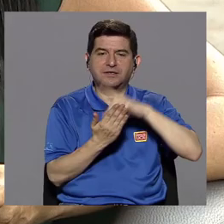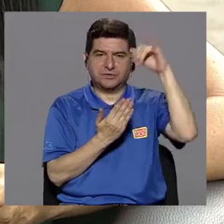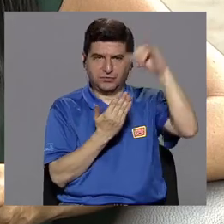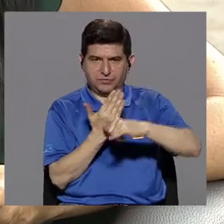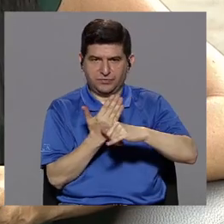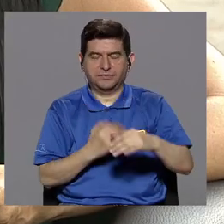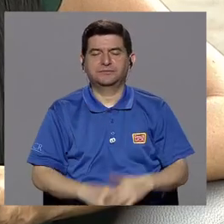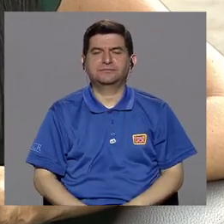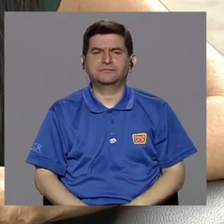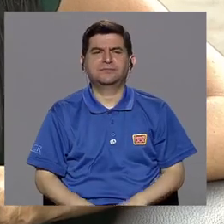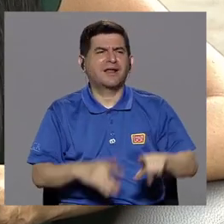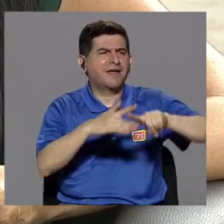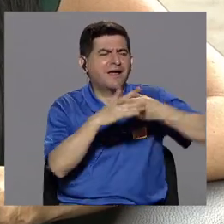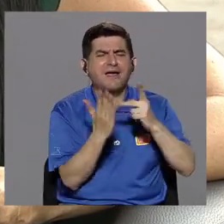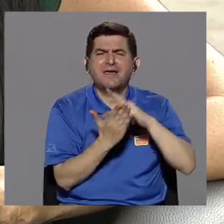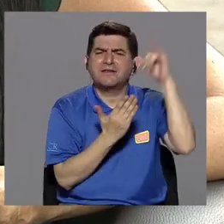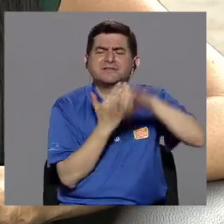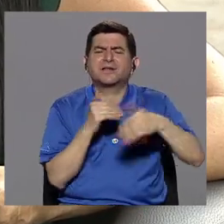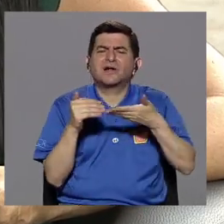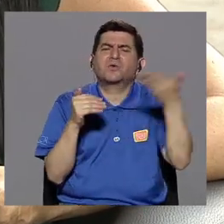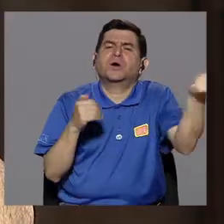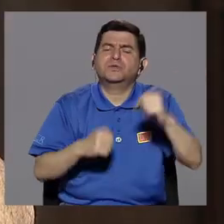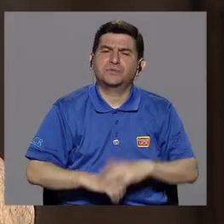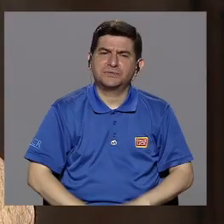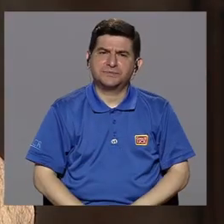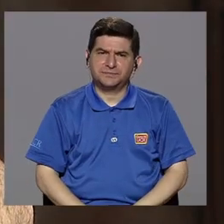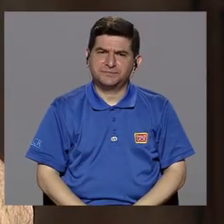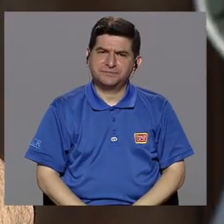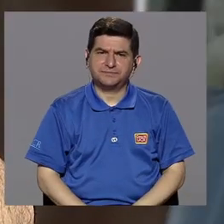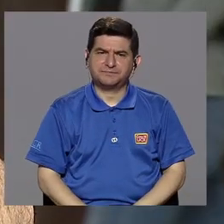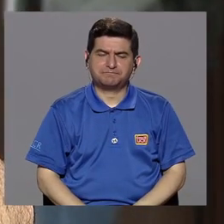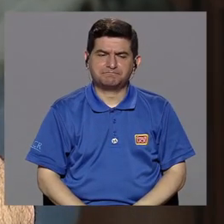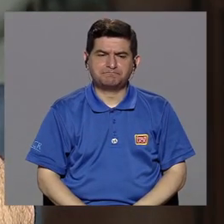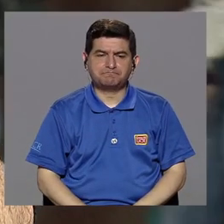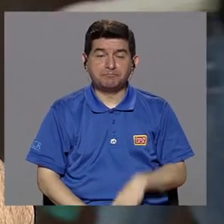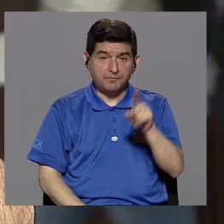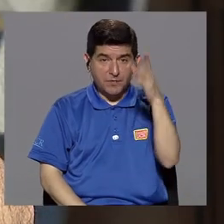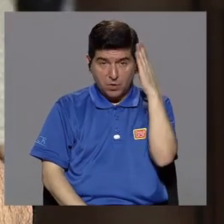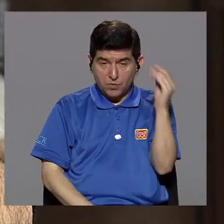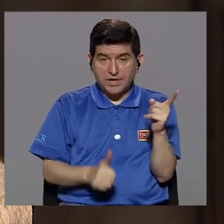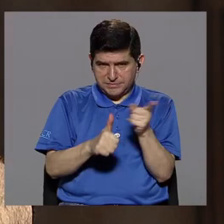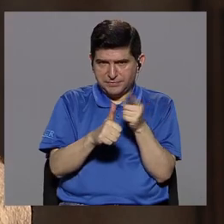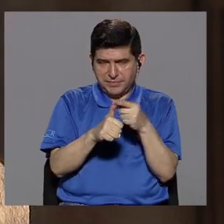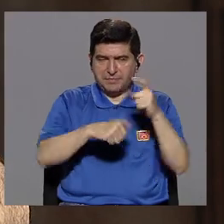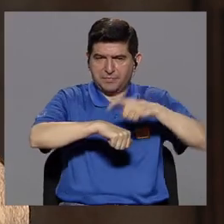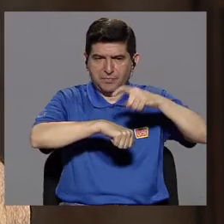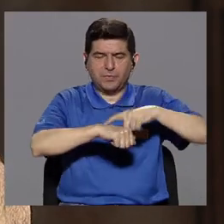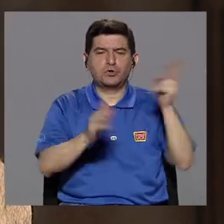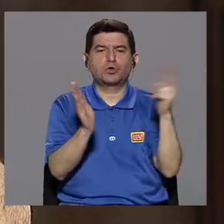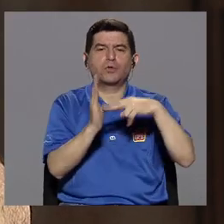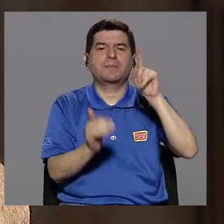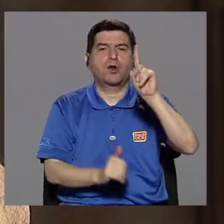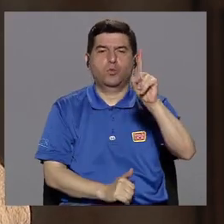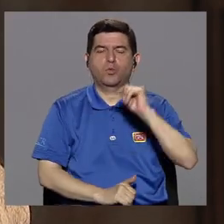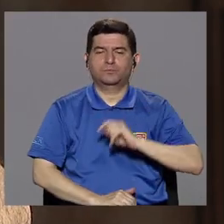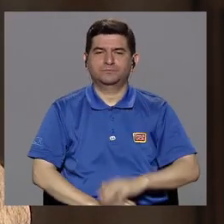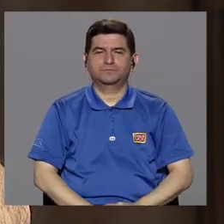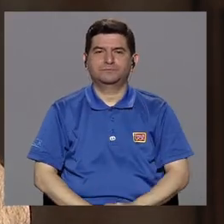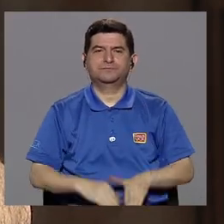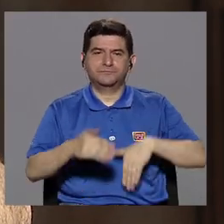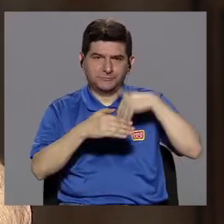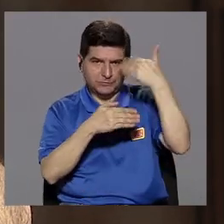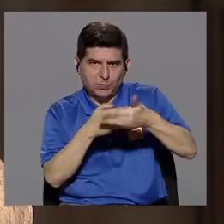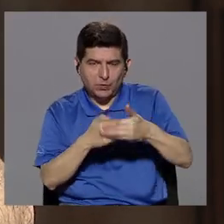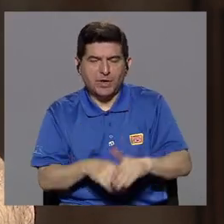¿Y desde cuándo inicia este proyecto? Bueno, hubo una experiencia piloto en 2001, luego